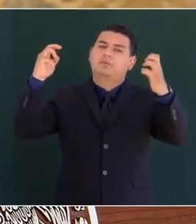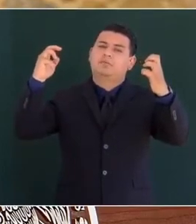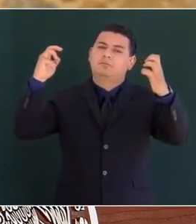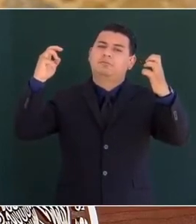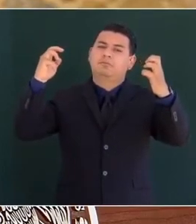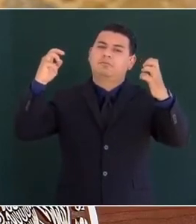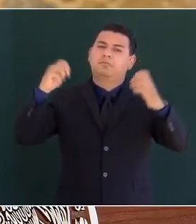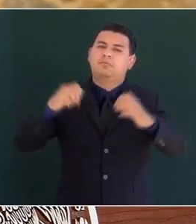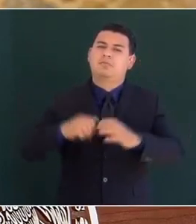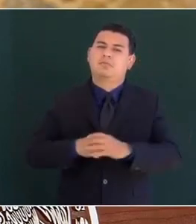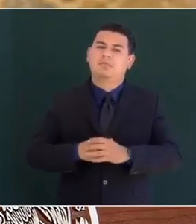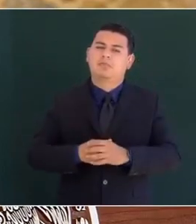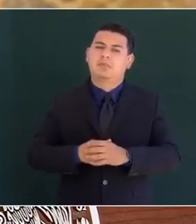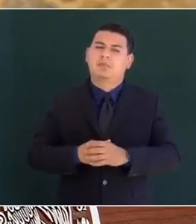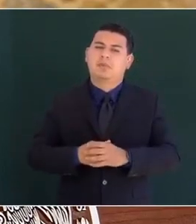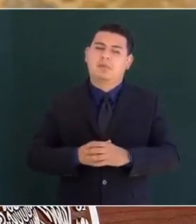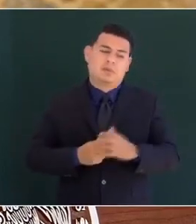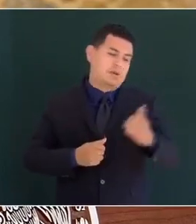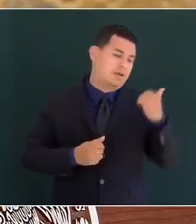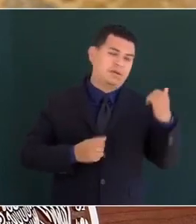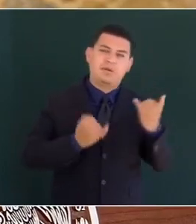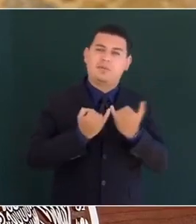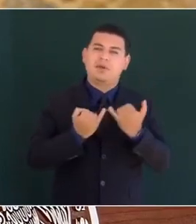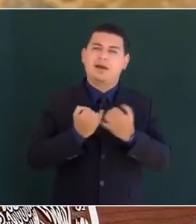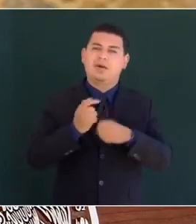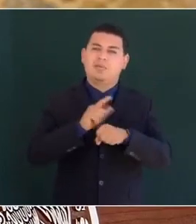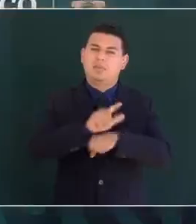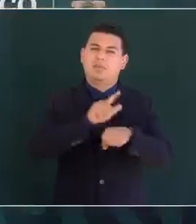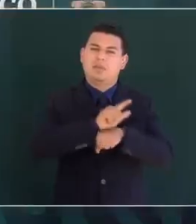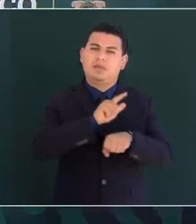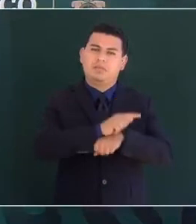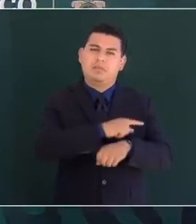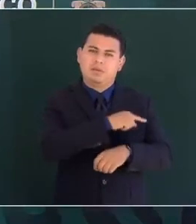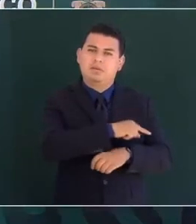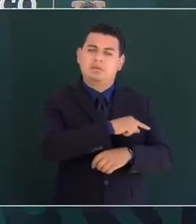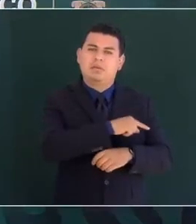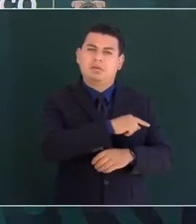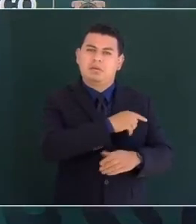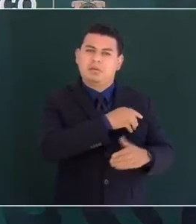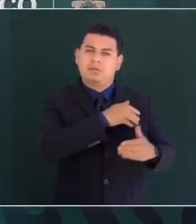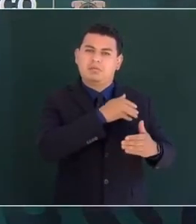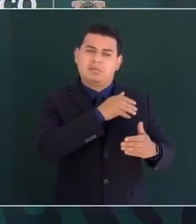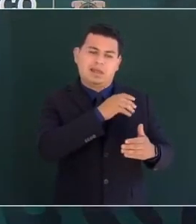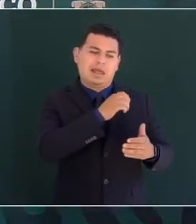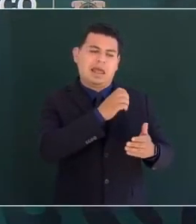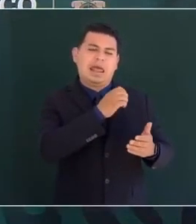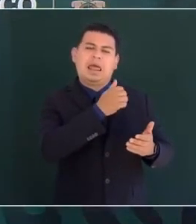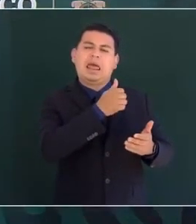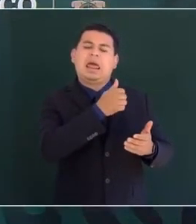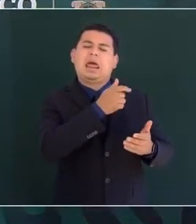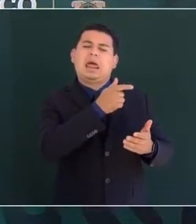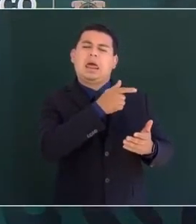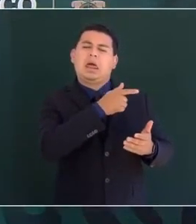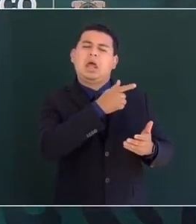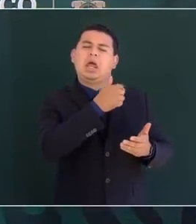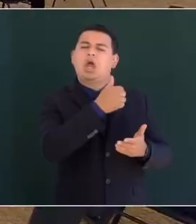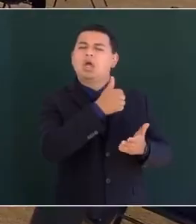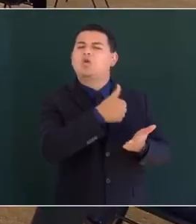Capitanía General de Guatemala la hasta entonces Capitanía General de Guatemala